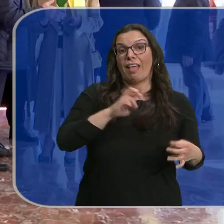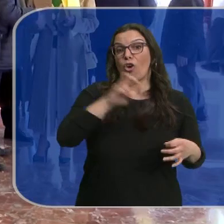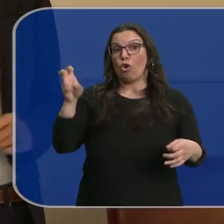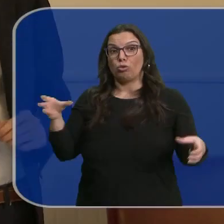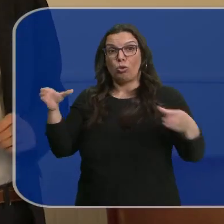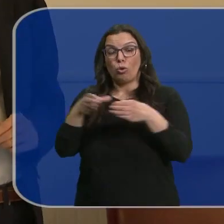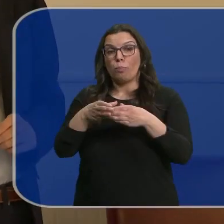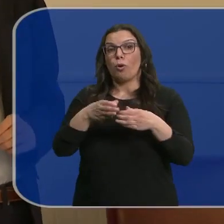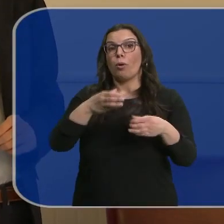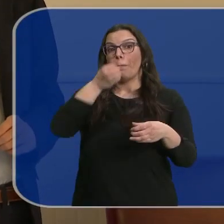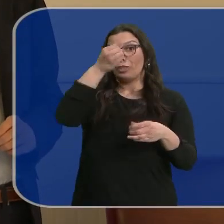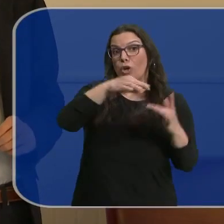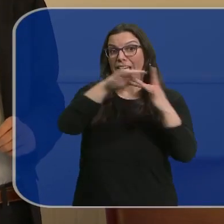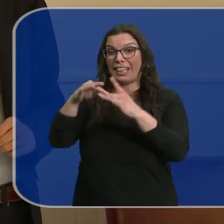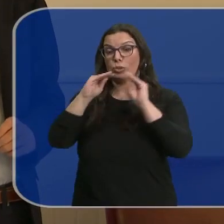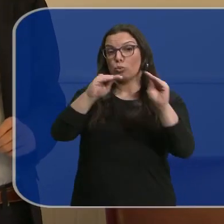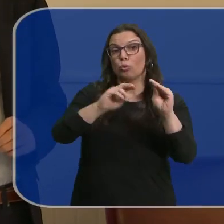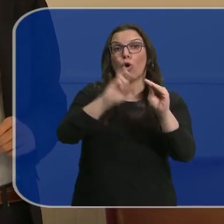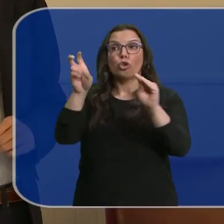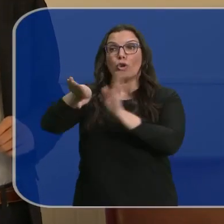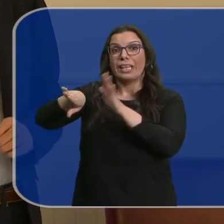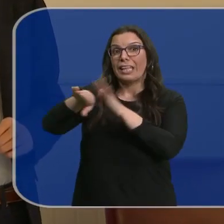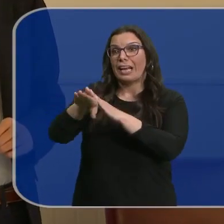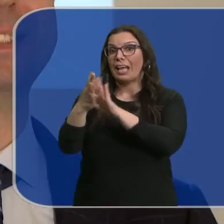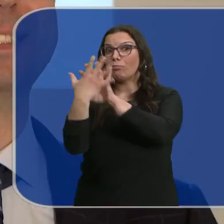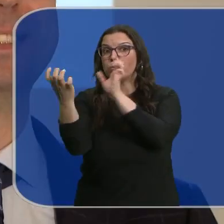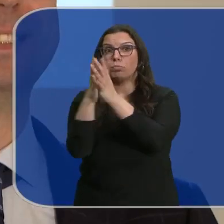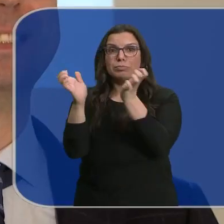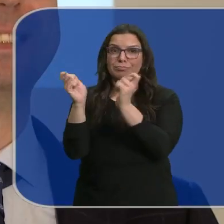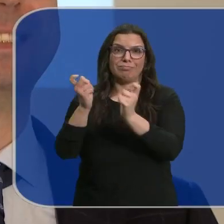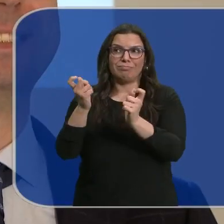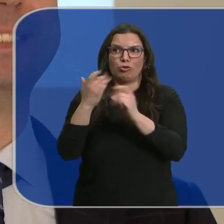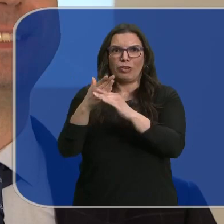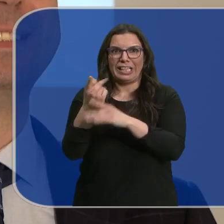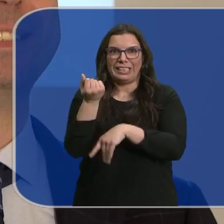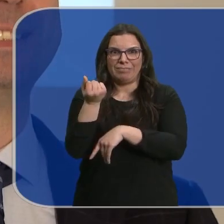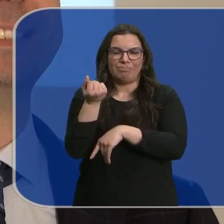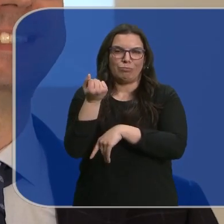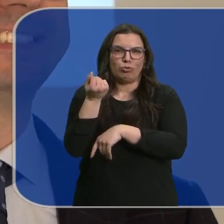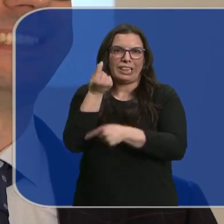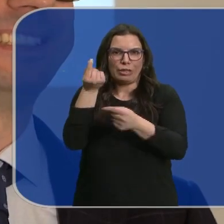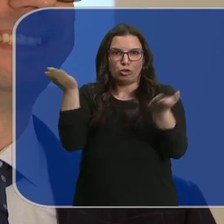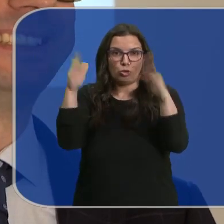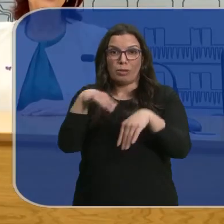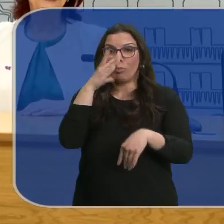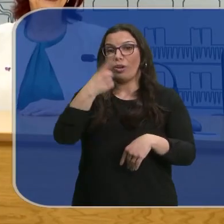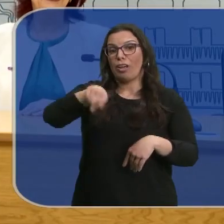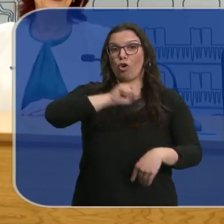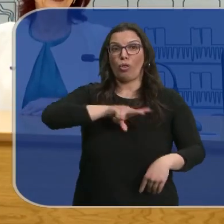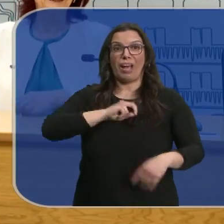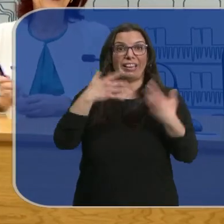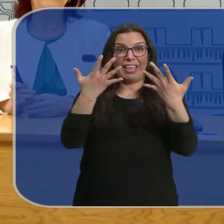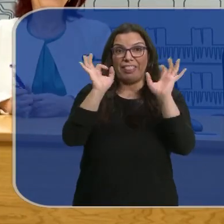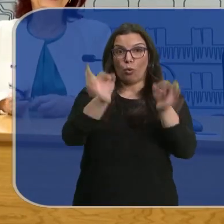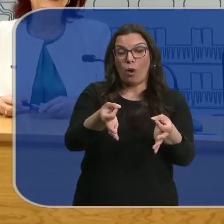para que José Luis Mateos, cabeza de lista del PSOE, obtenga ese bastón de alcandía. Porque mantendría a los diez concejales con los que cuenta la